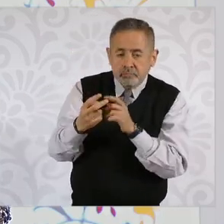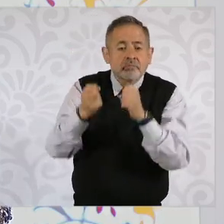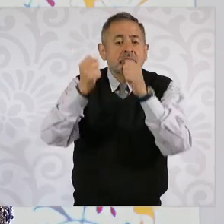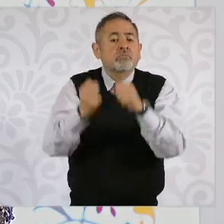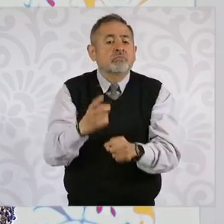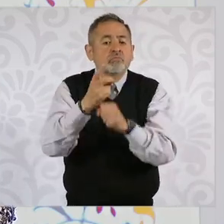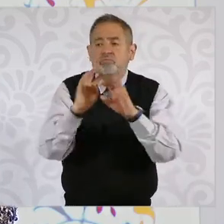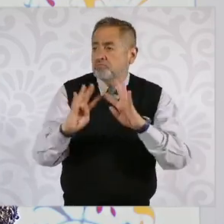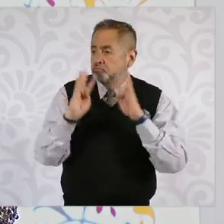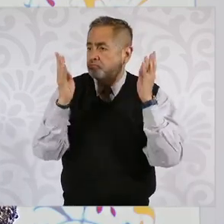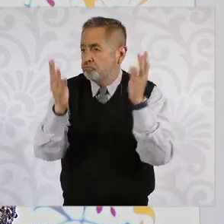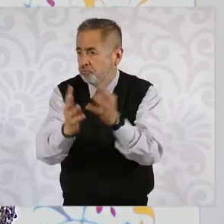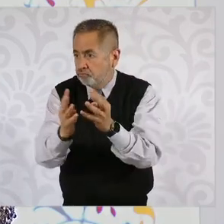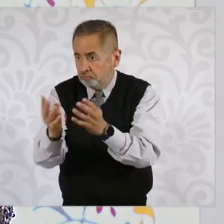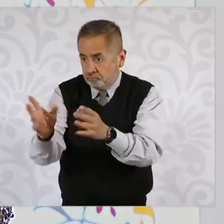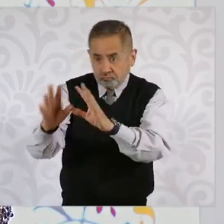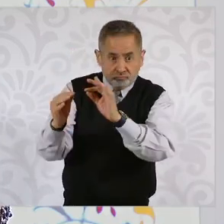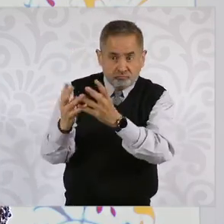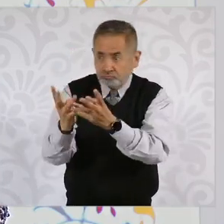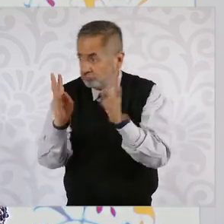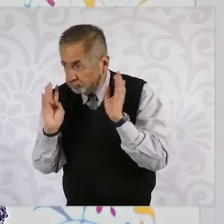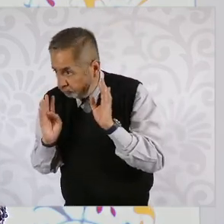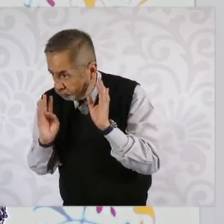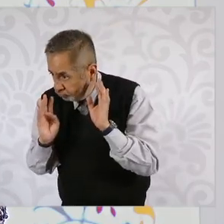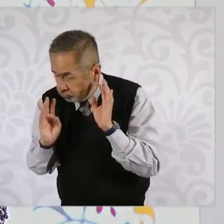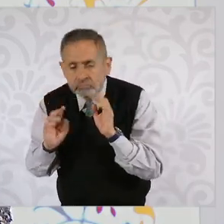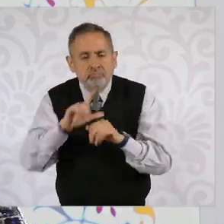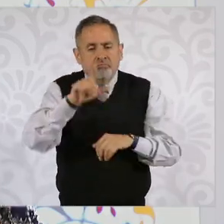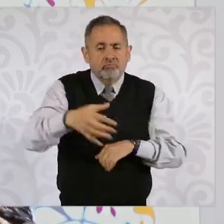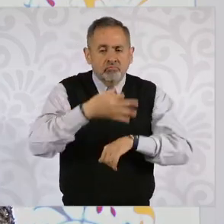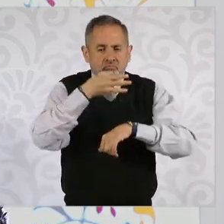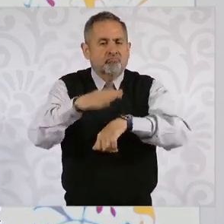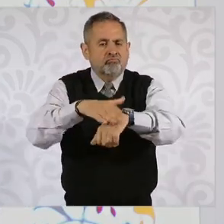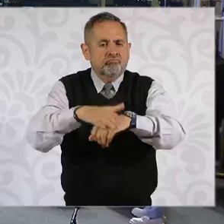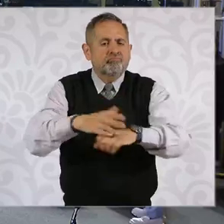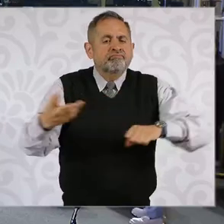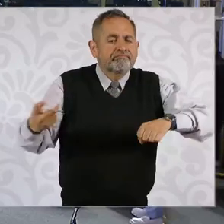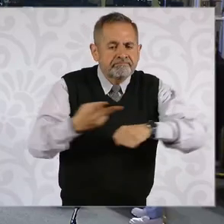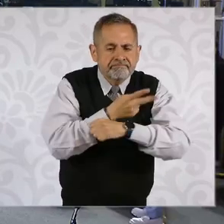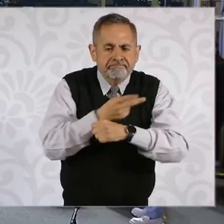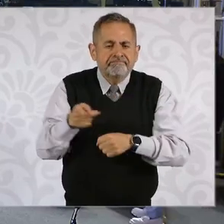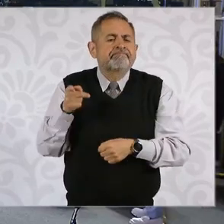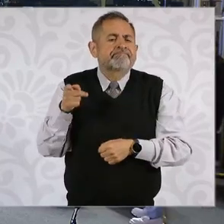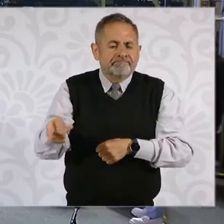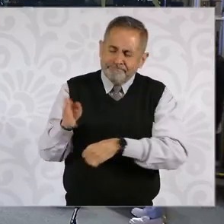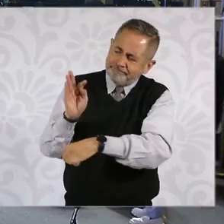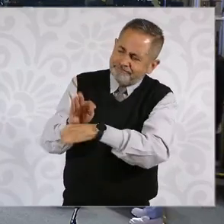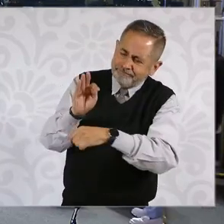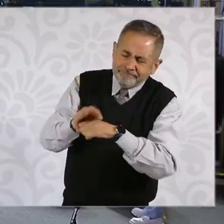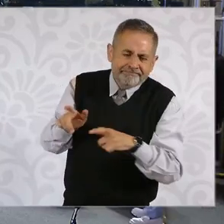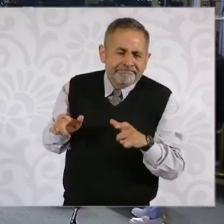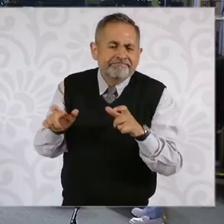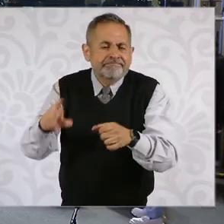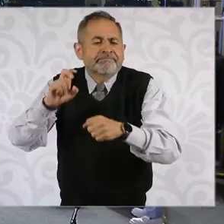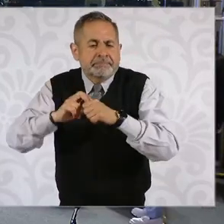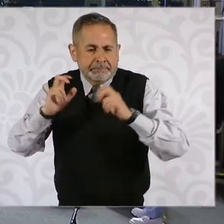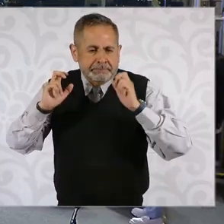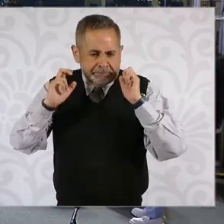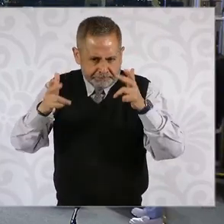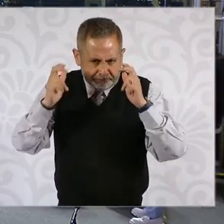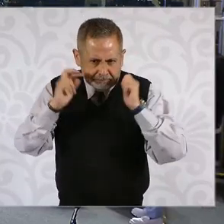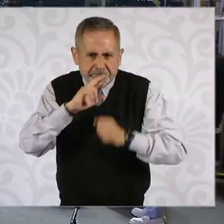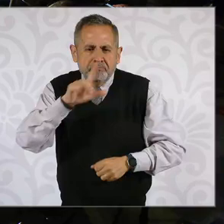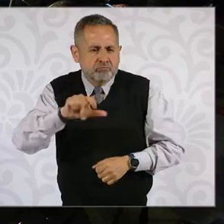de Seguridad, platicar qué se está haciendo y cómo se va a proteger a la ciudadanía en Chiapas.